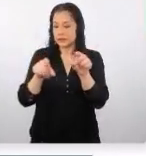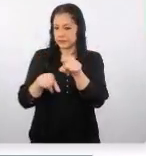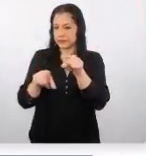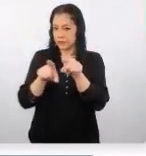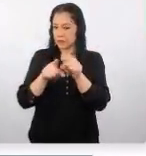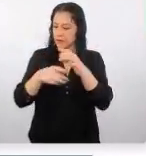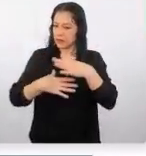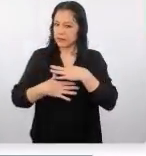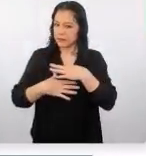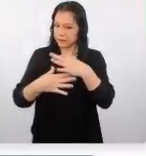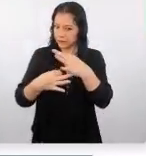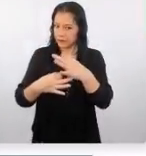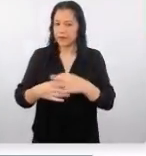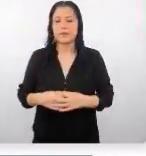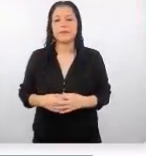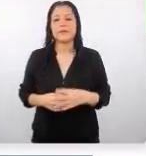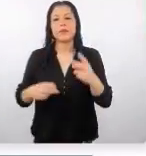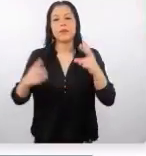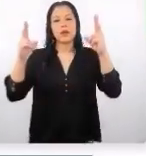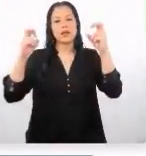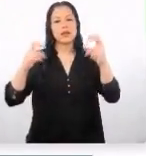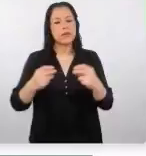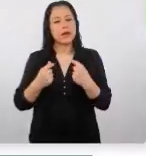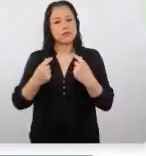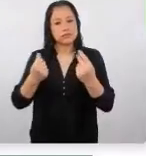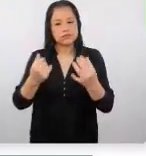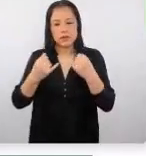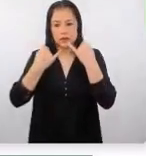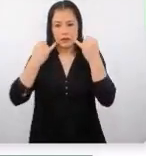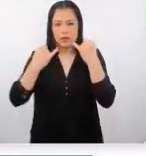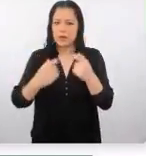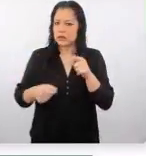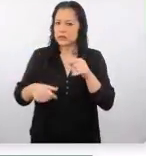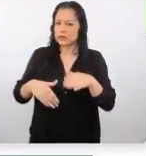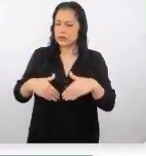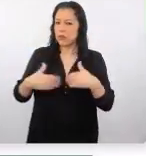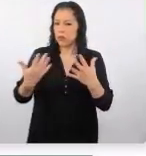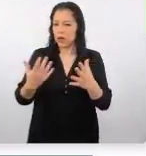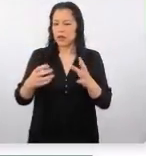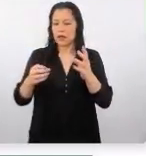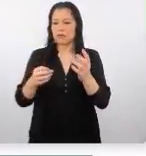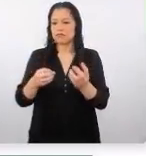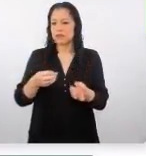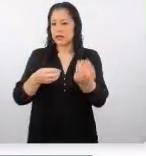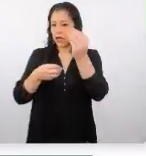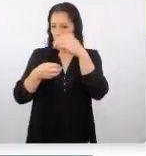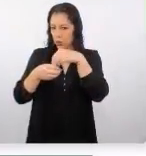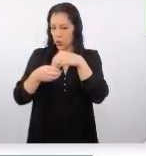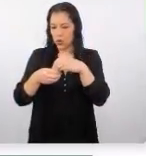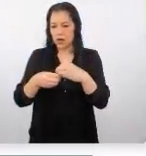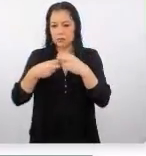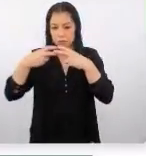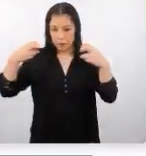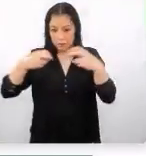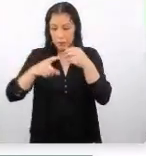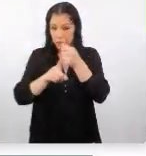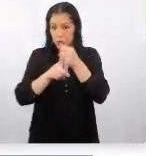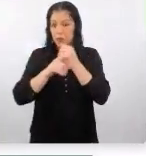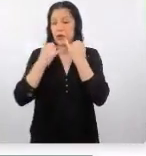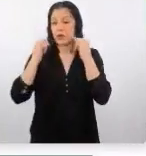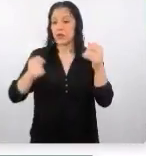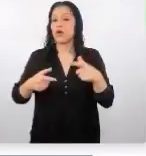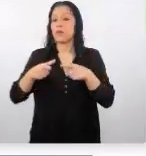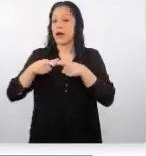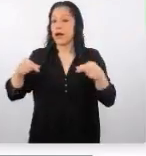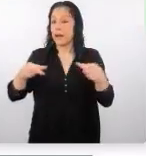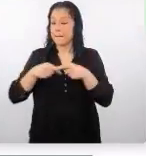es interesante justamente por el tema de las fluides si es que se pueden incluir comentarios en japonés o